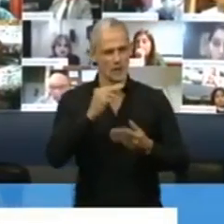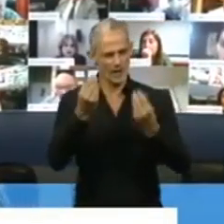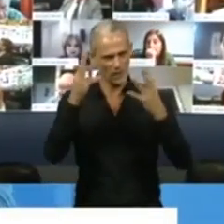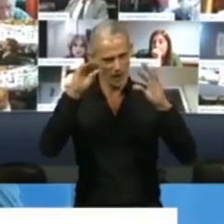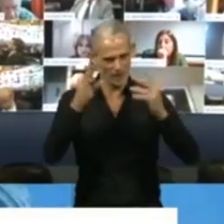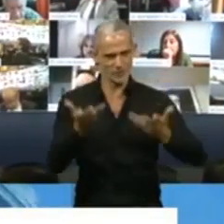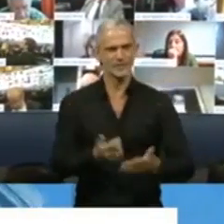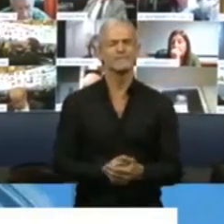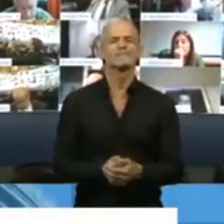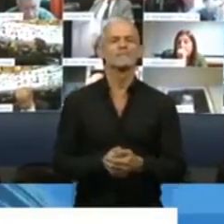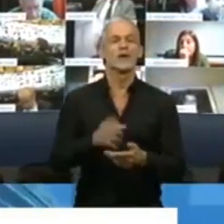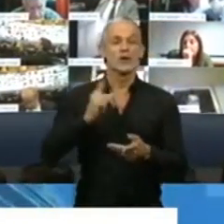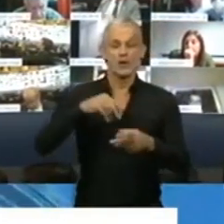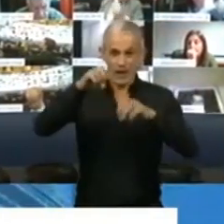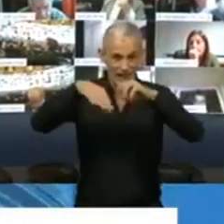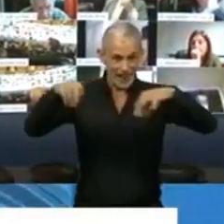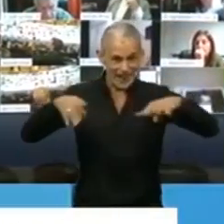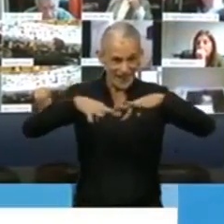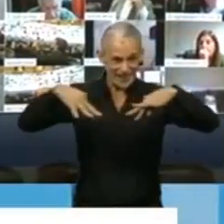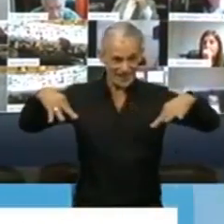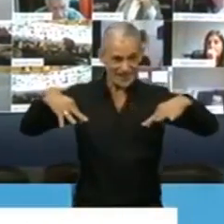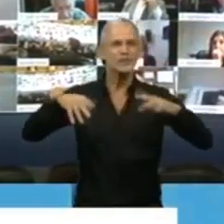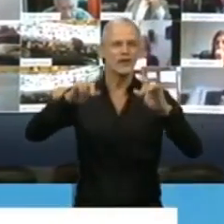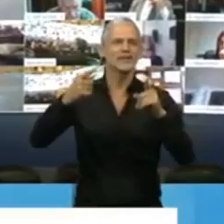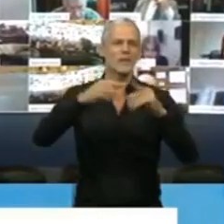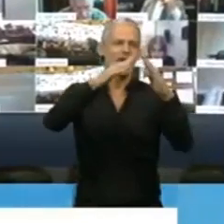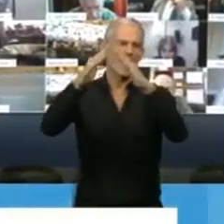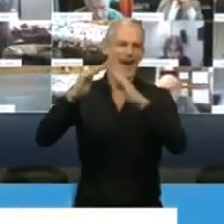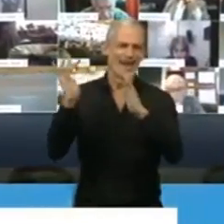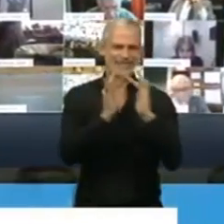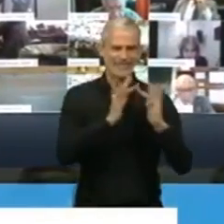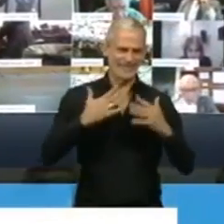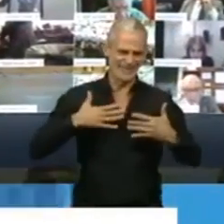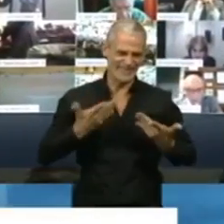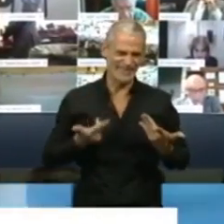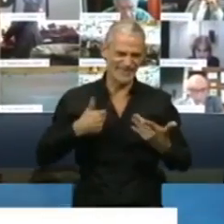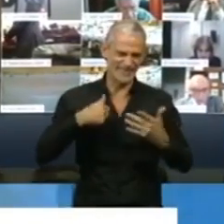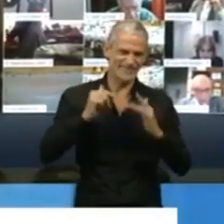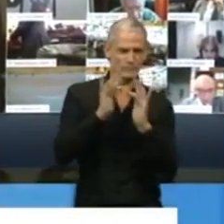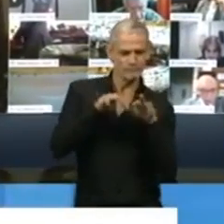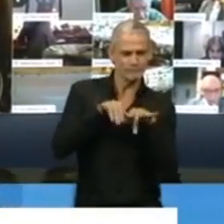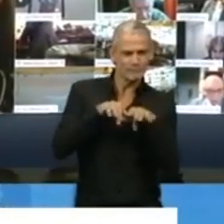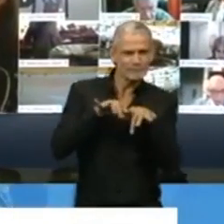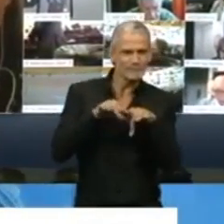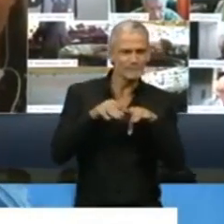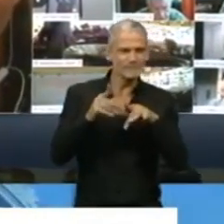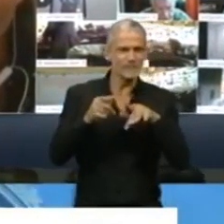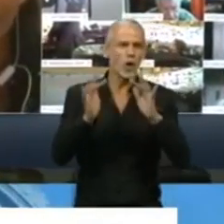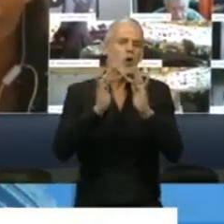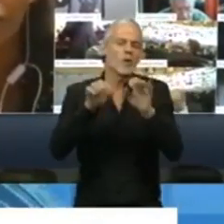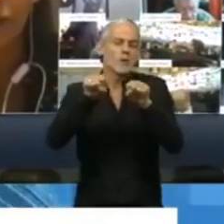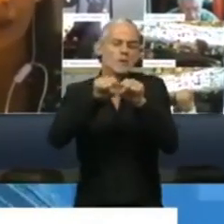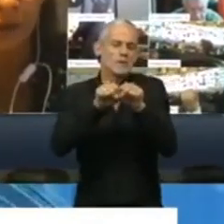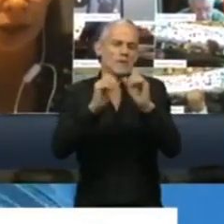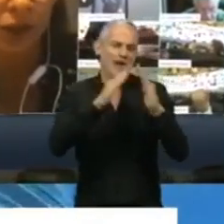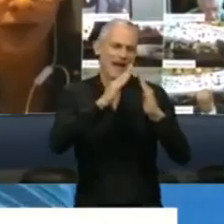tanto los que están en el recinto como aquellos que estamos de manera remota o virtual cada uno